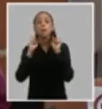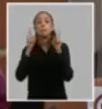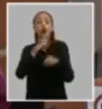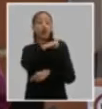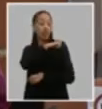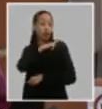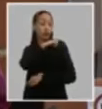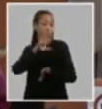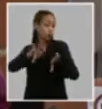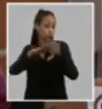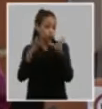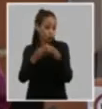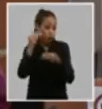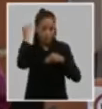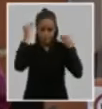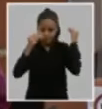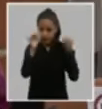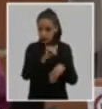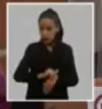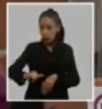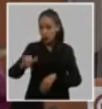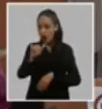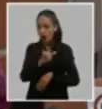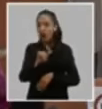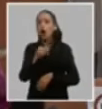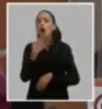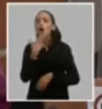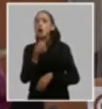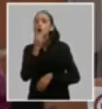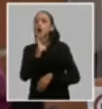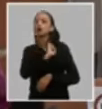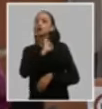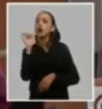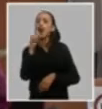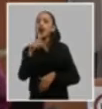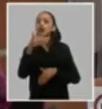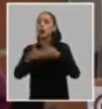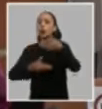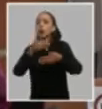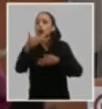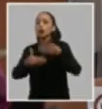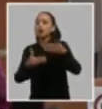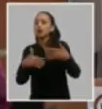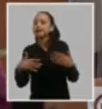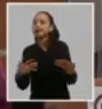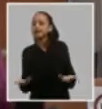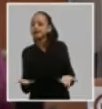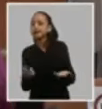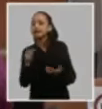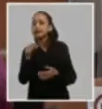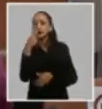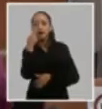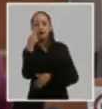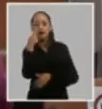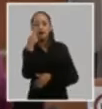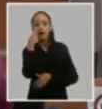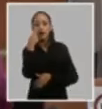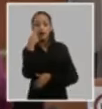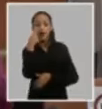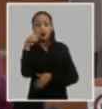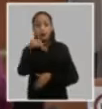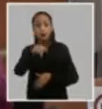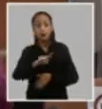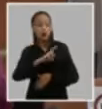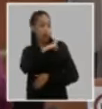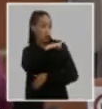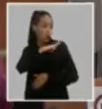todos porque coincidimos que un papel fundamental para el éxito de estos procesos lo constituye la generación de capacidades y competencias